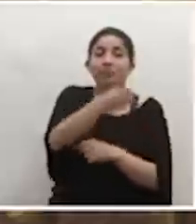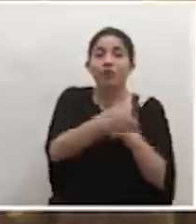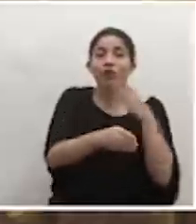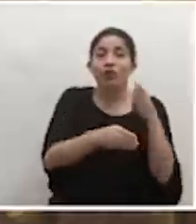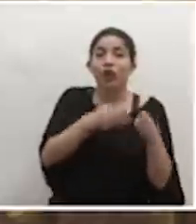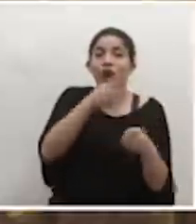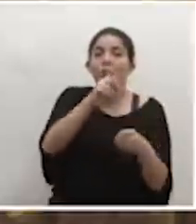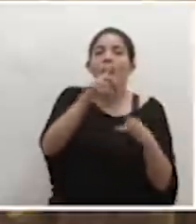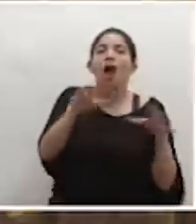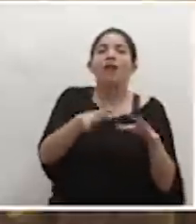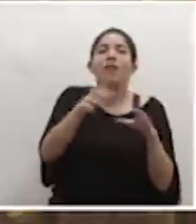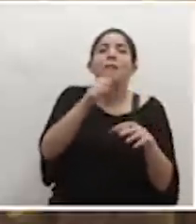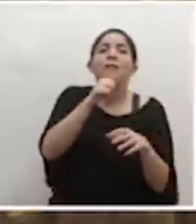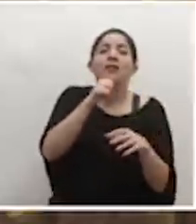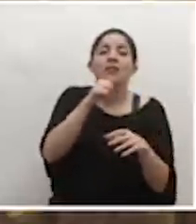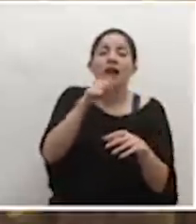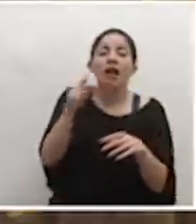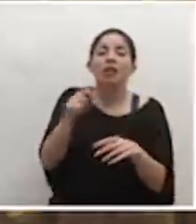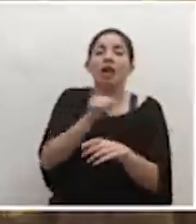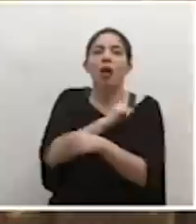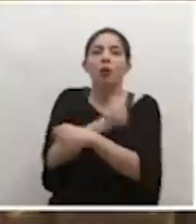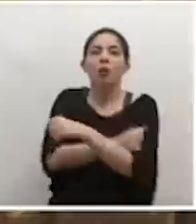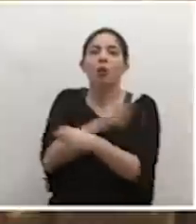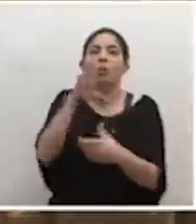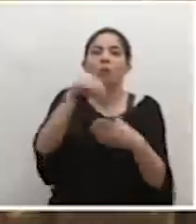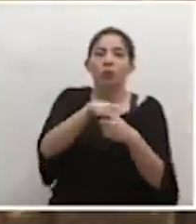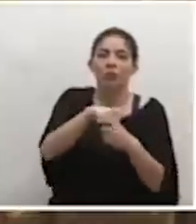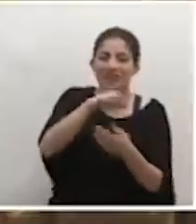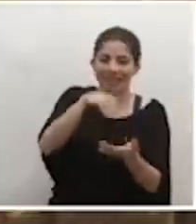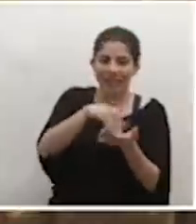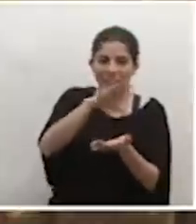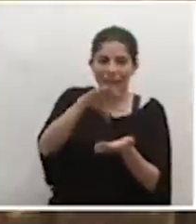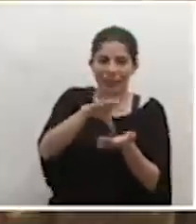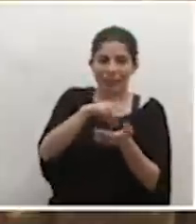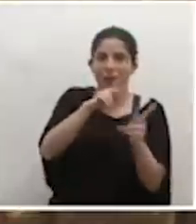actividades privadas en el centro de la capital.